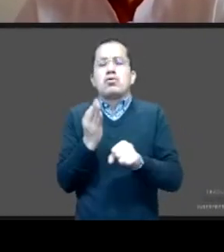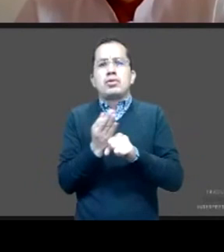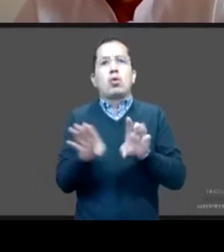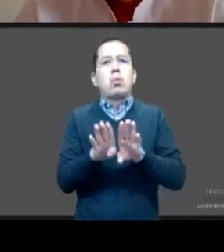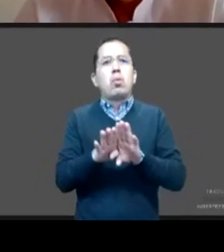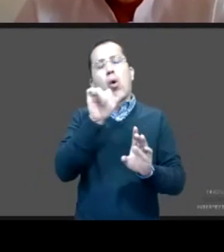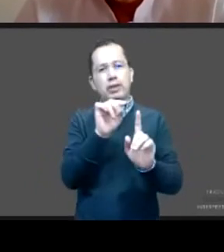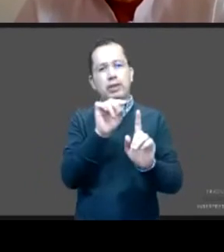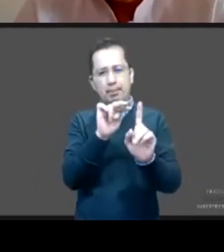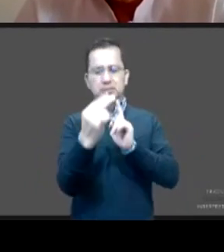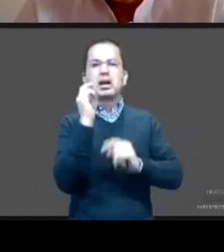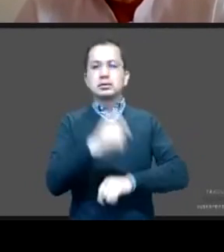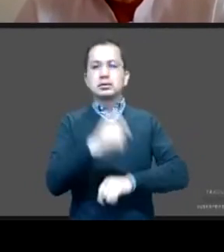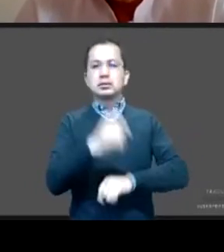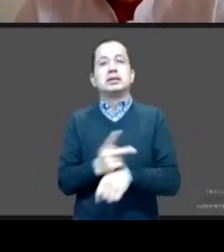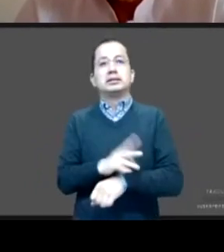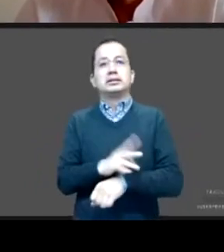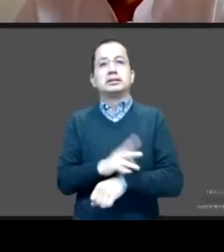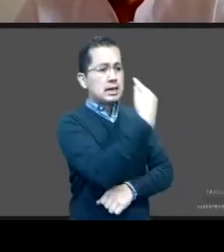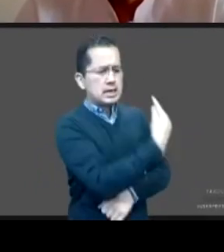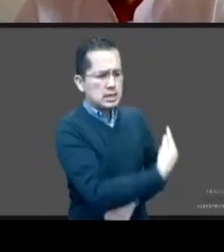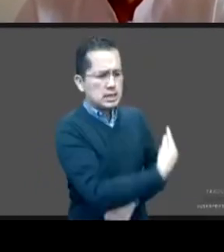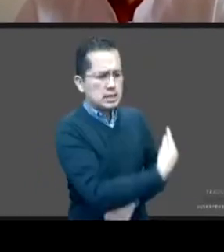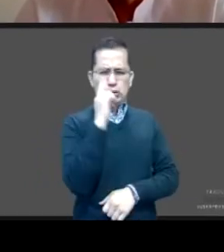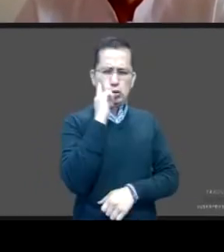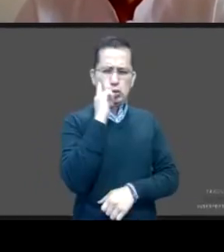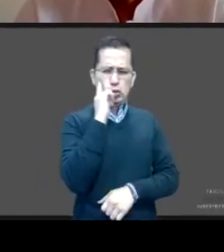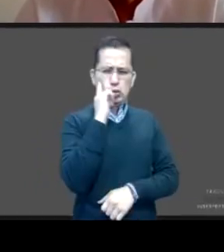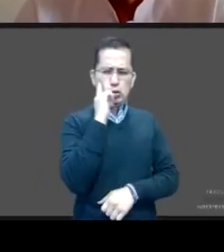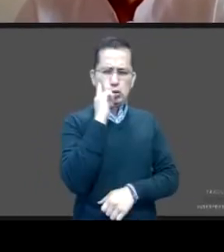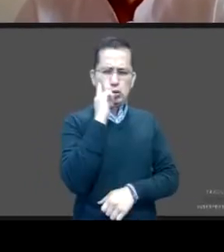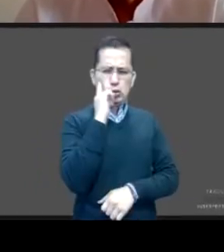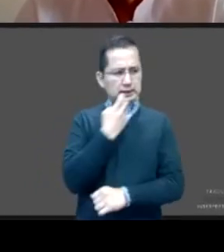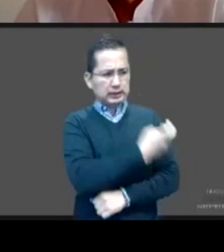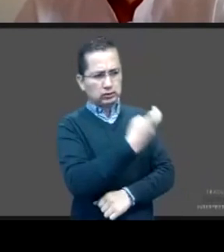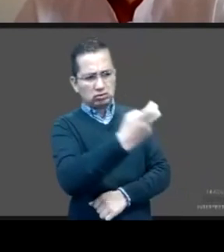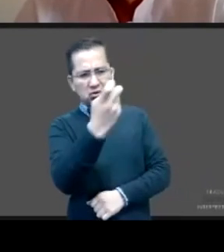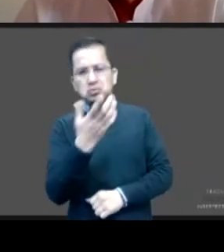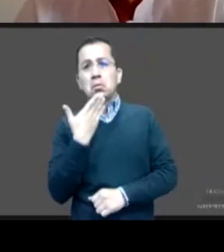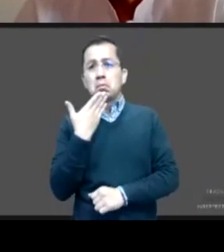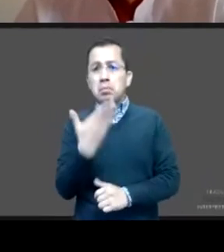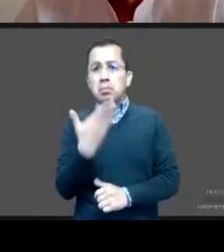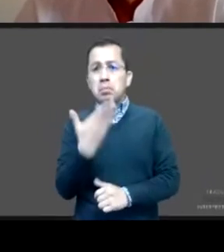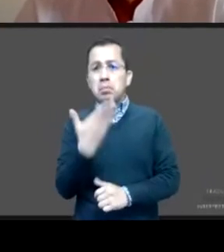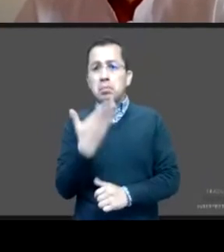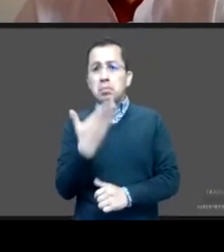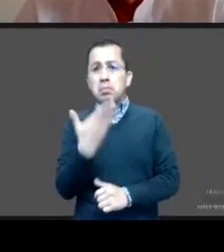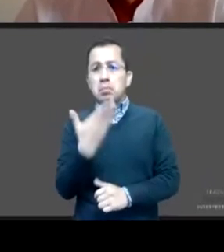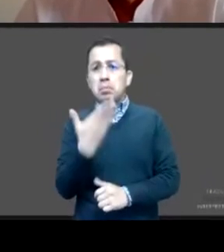las niñas, los niños, los adolescentes están accediendo a los servicios de salud sexual y reproductiva?